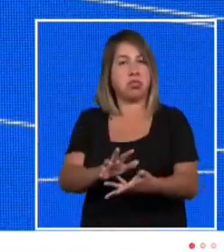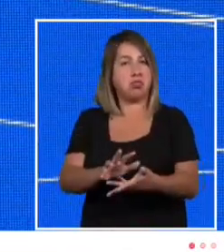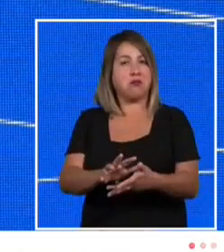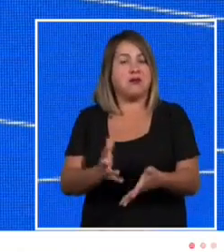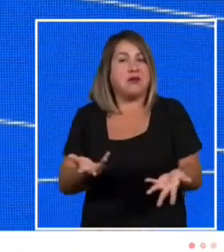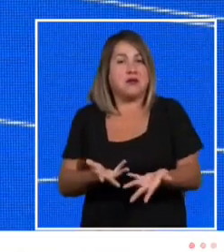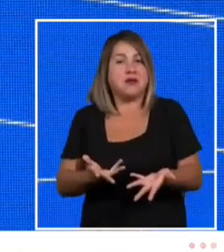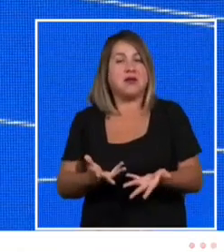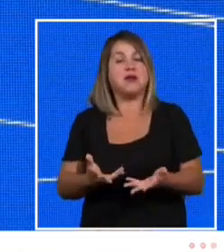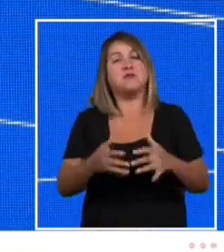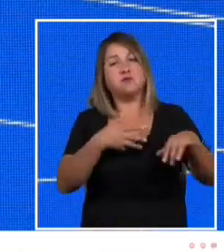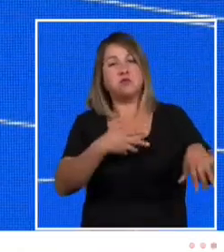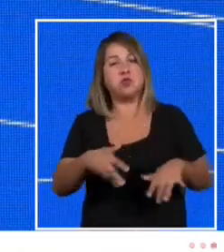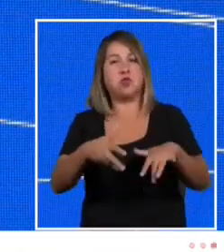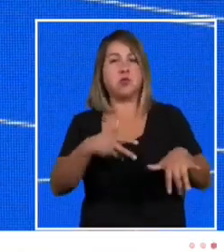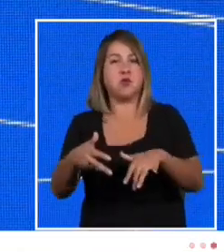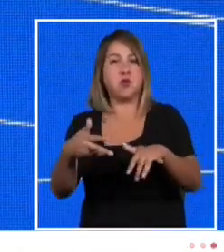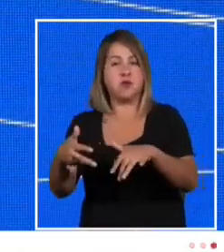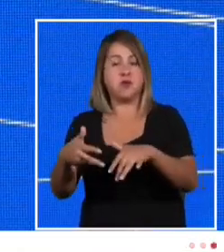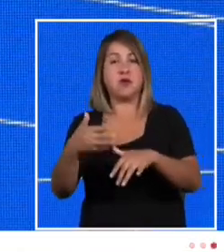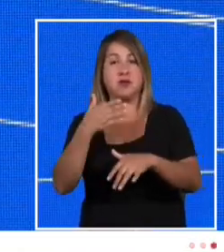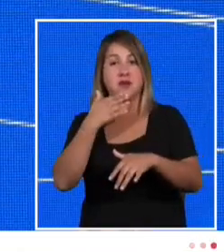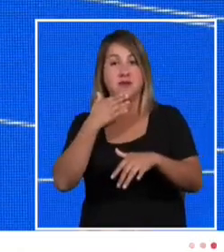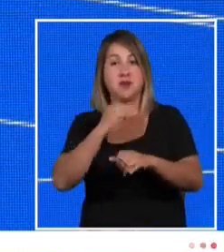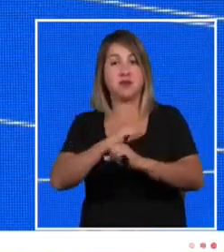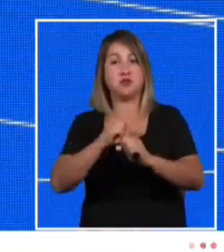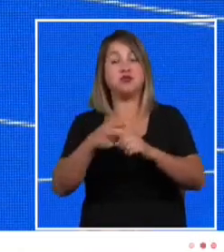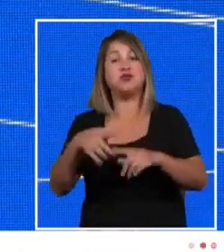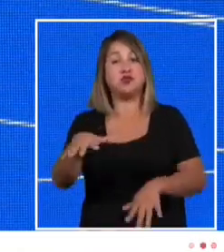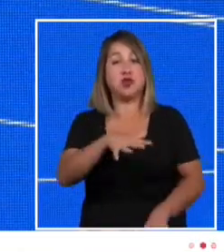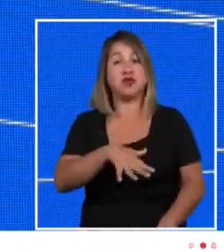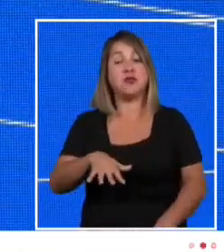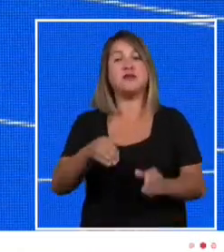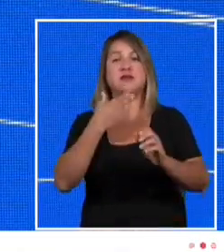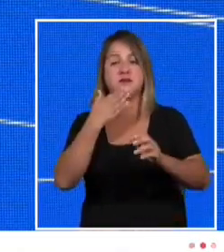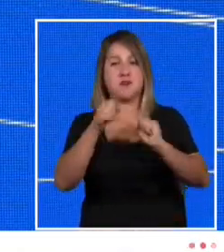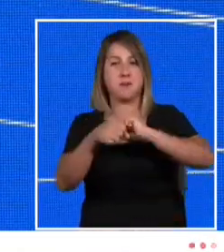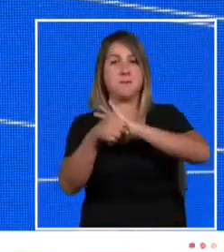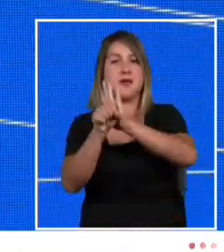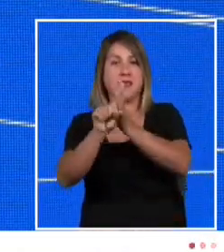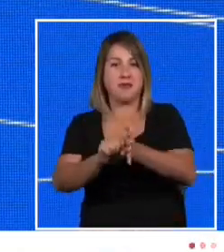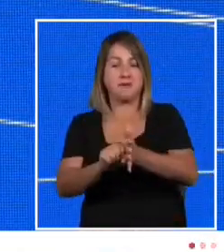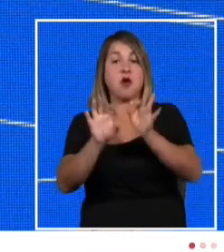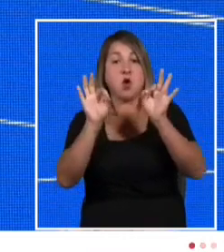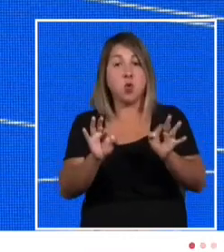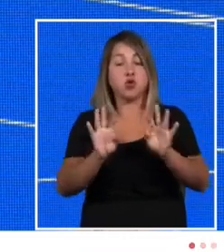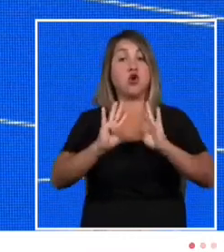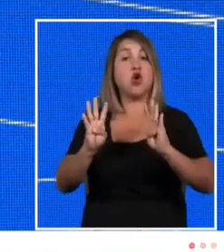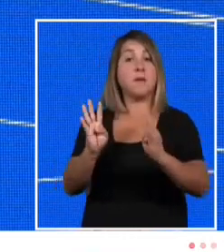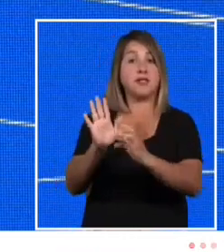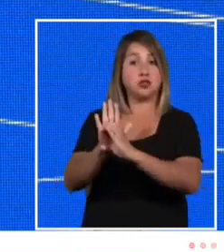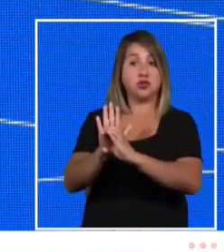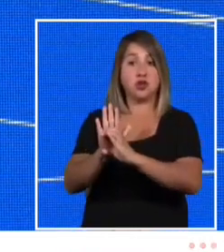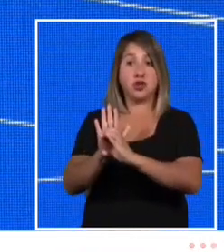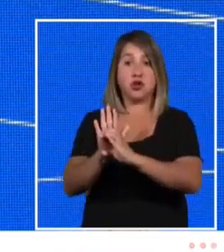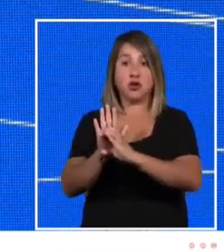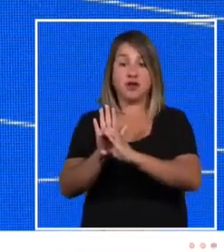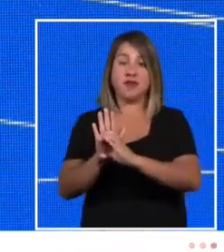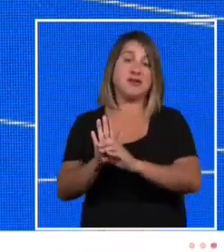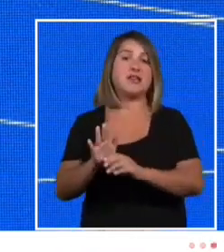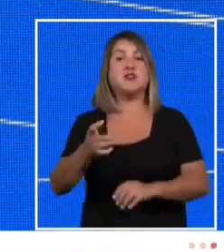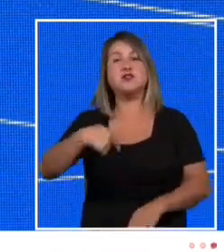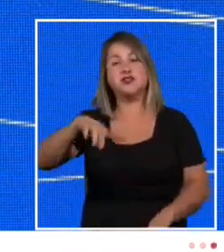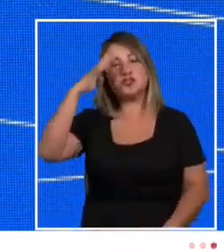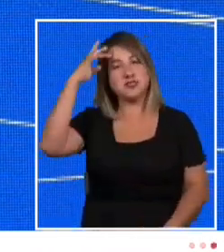el estallido y la pandemia. Nos encontrábamos además en medio de la Convención Constitucional que, como sabemos,